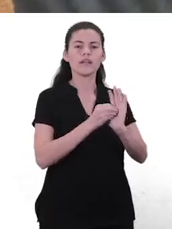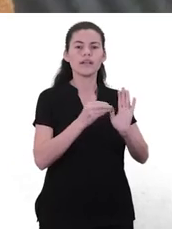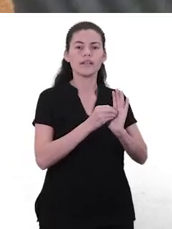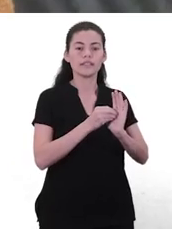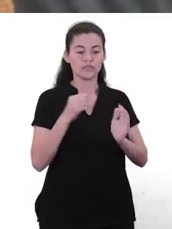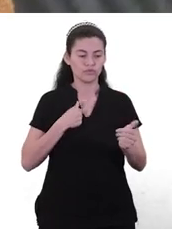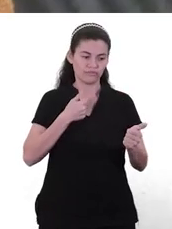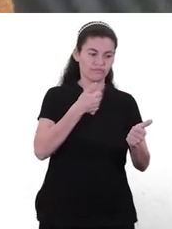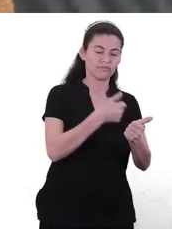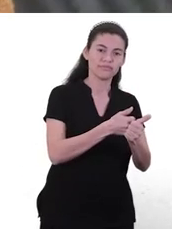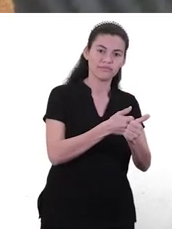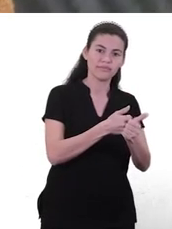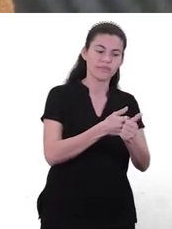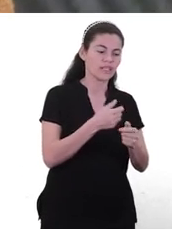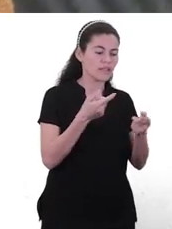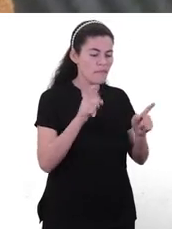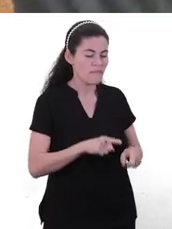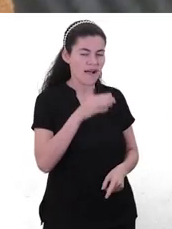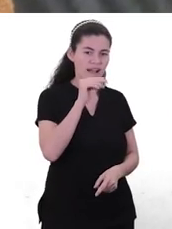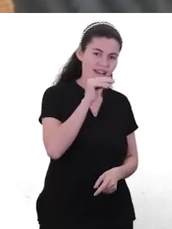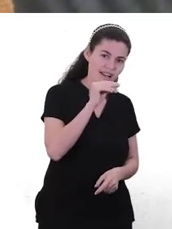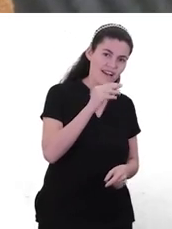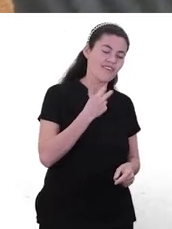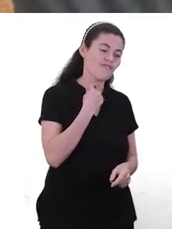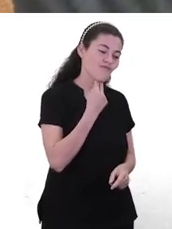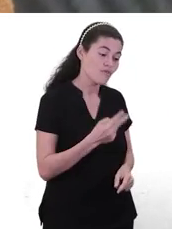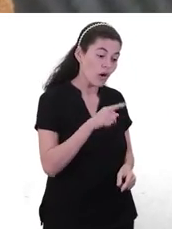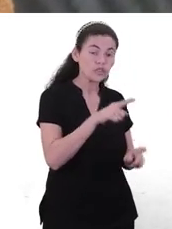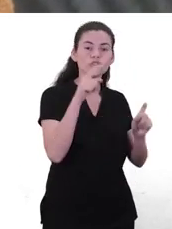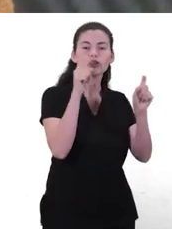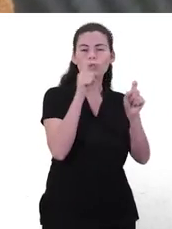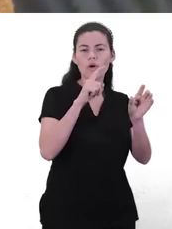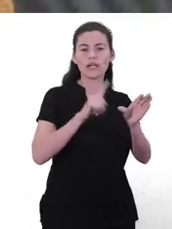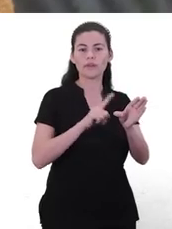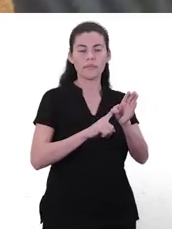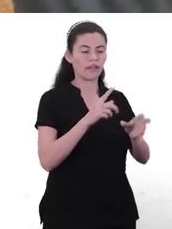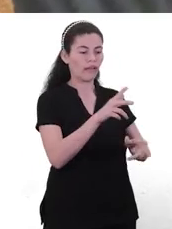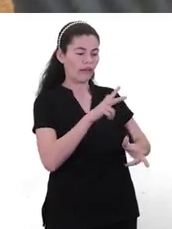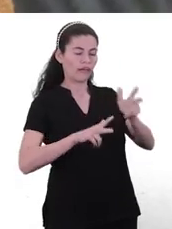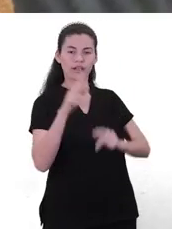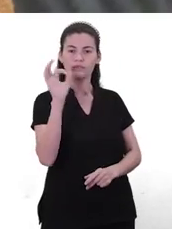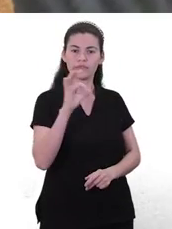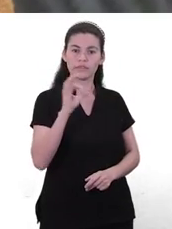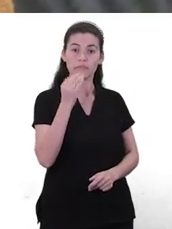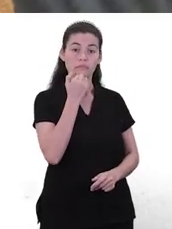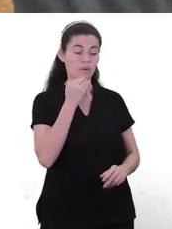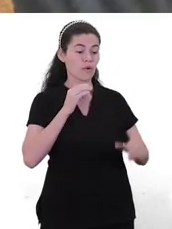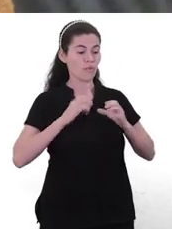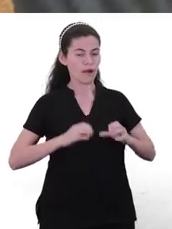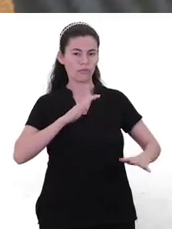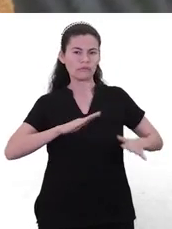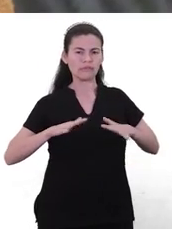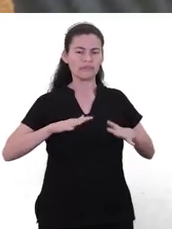presente, de decirle qué te pasa, de ponerle voz a esa emoción, que todavía no hay palabras, pero hay movimiento.